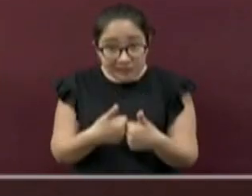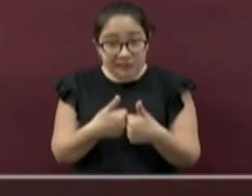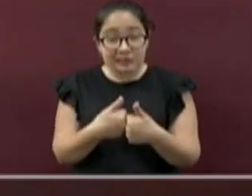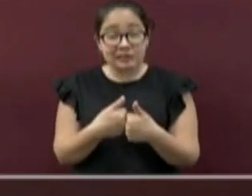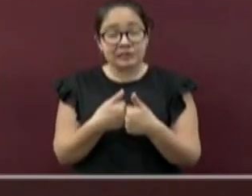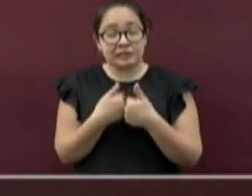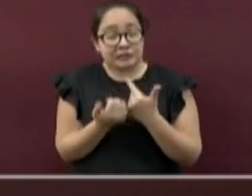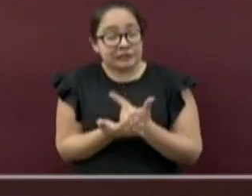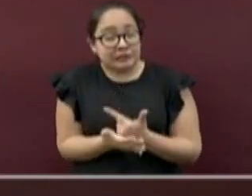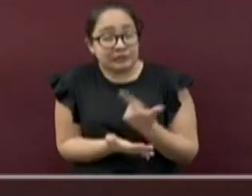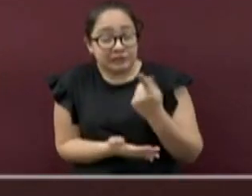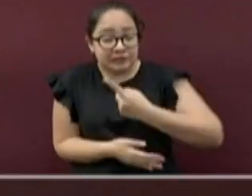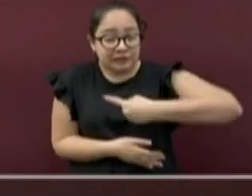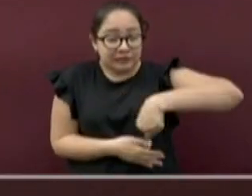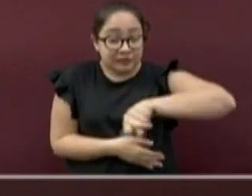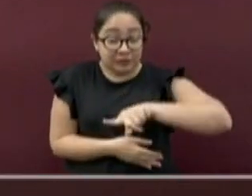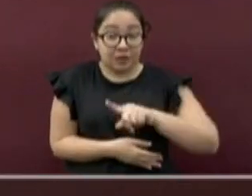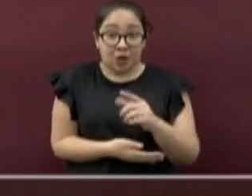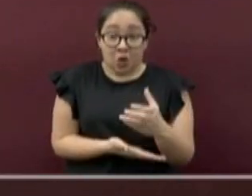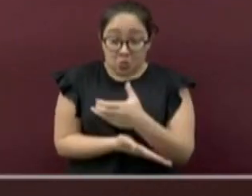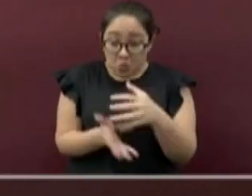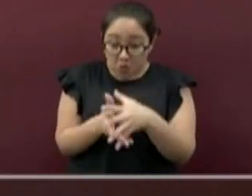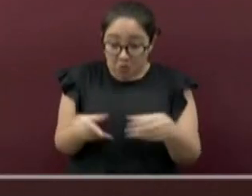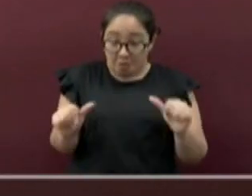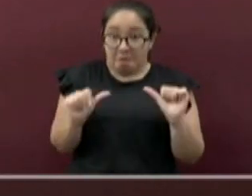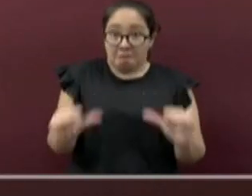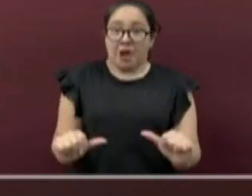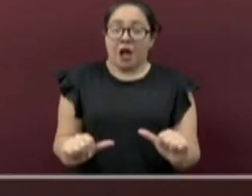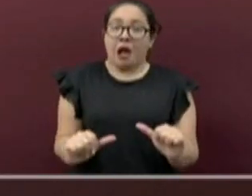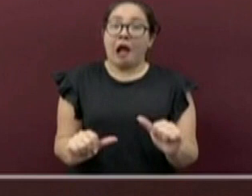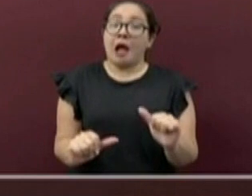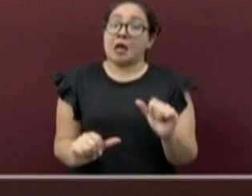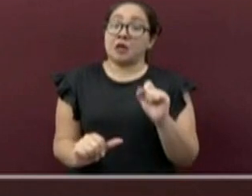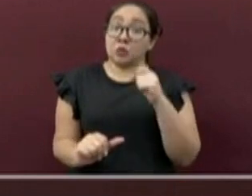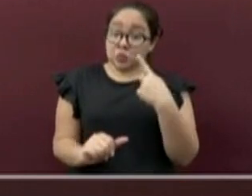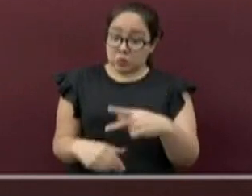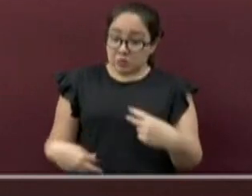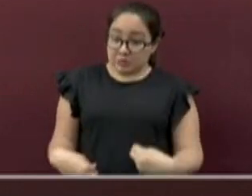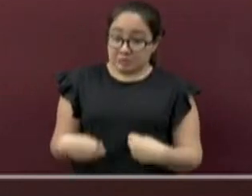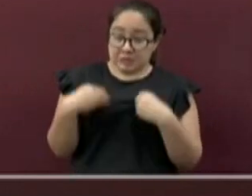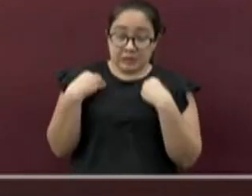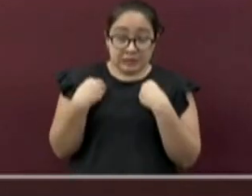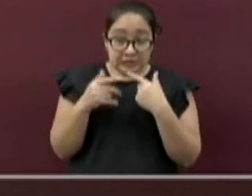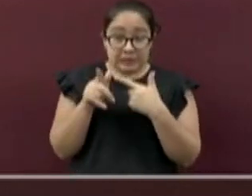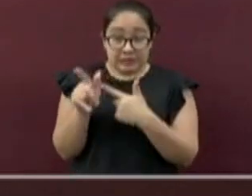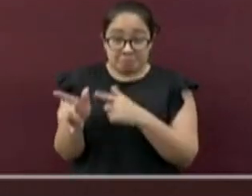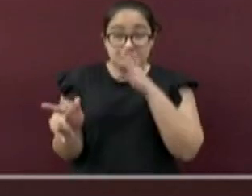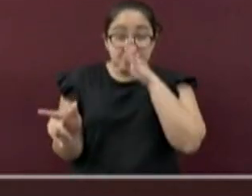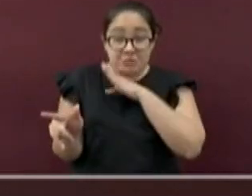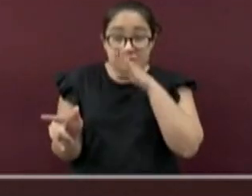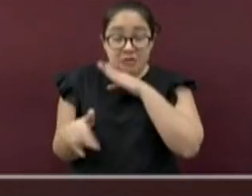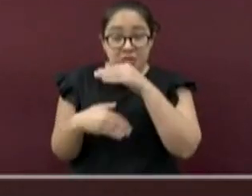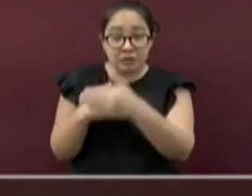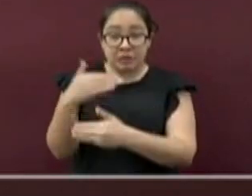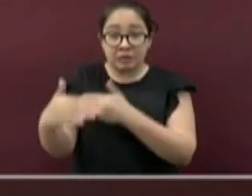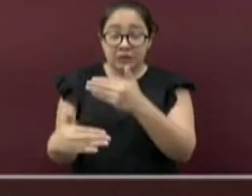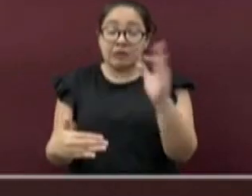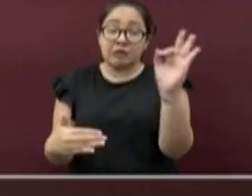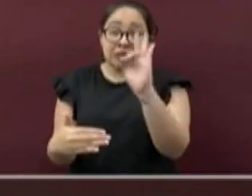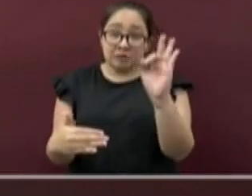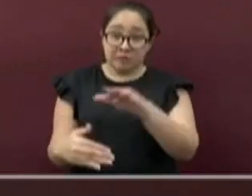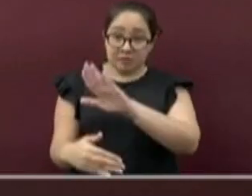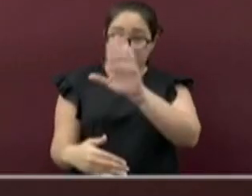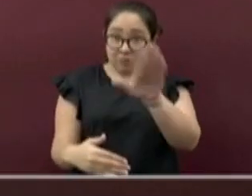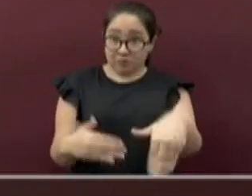con secuelas que perjudican su calidad de vida. Y en el peor de los casos, pueden producir la